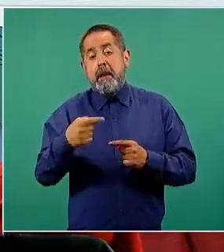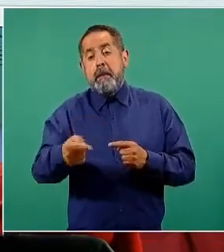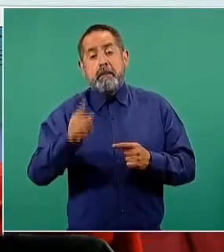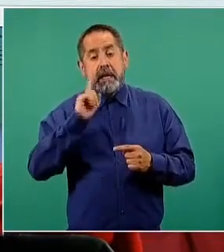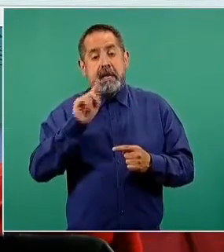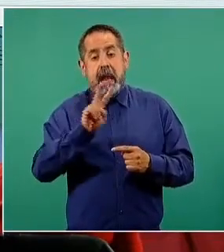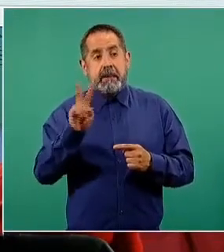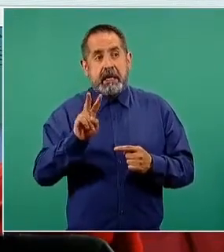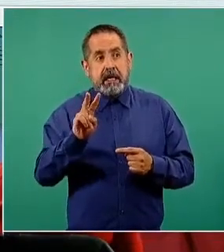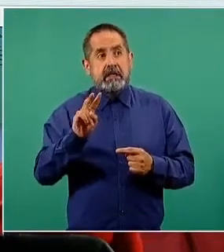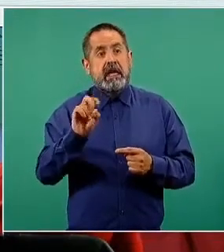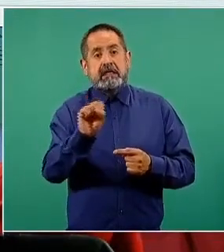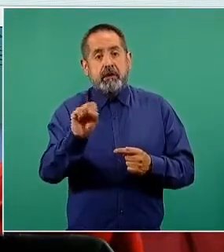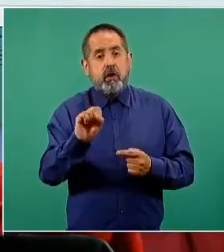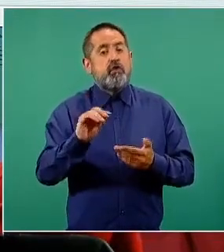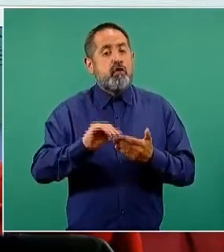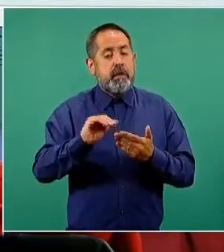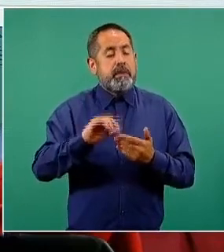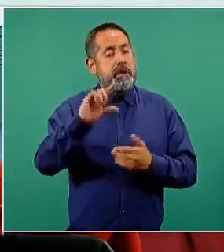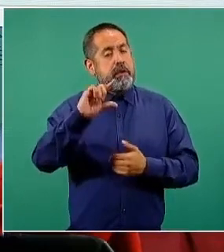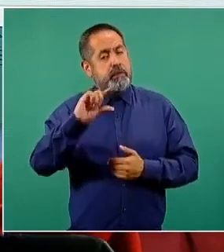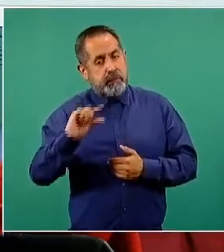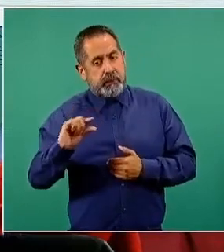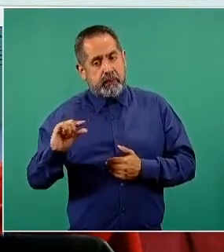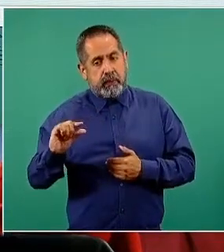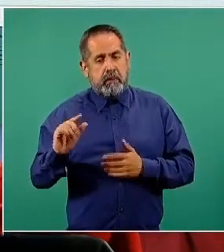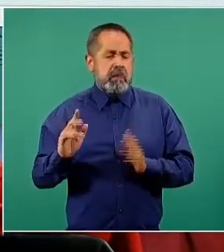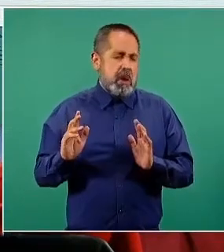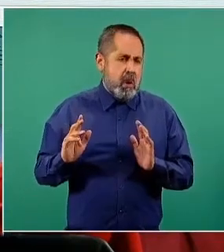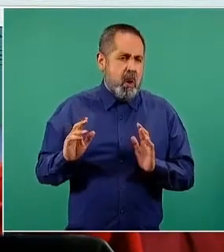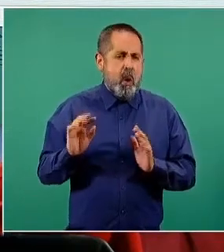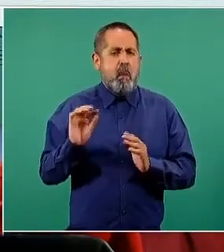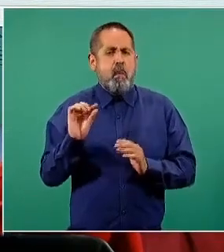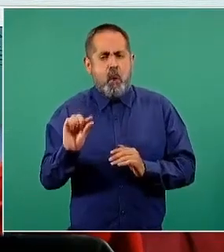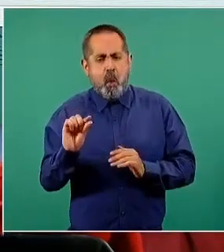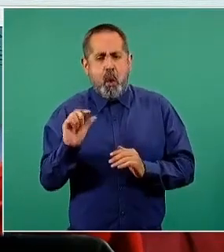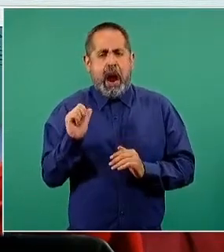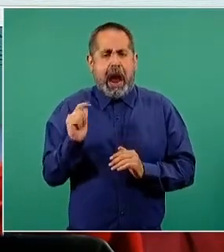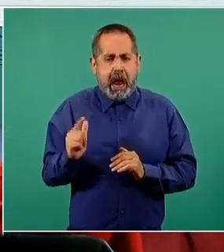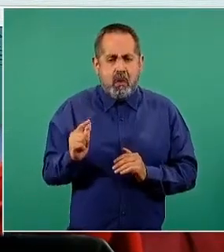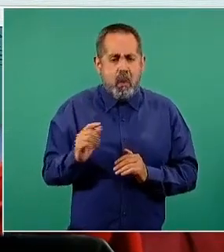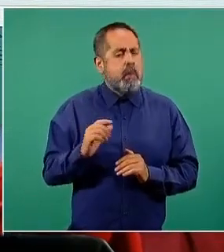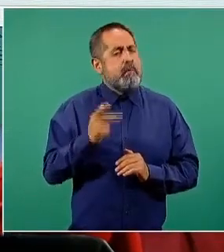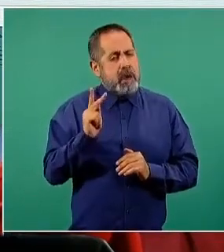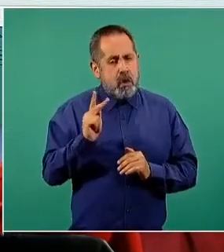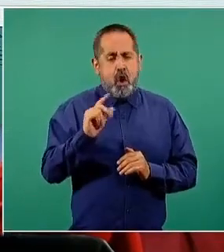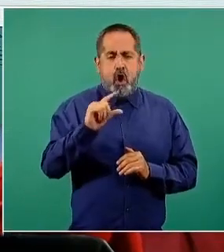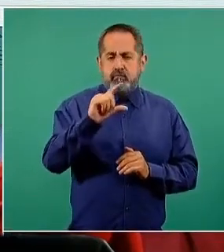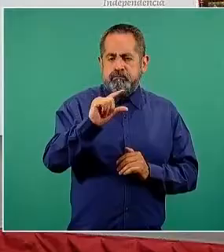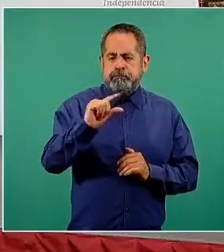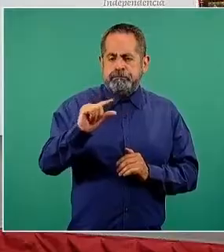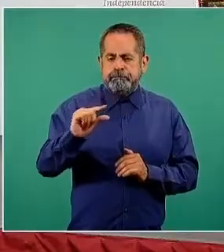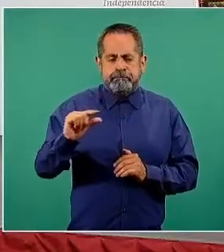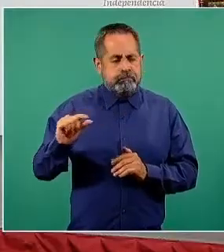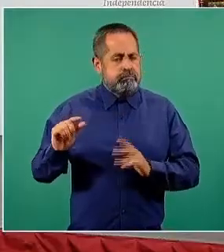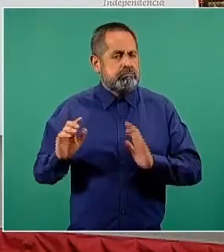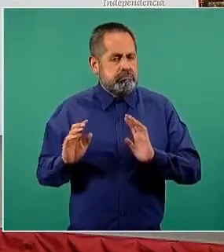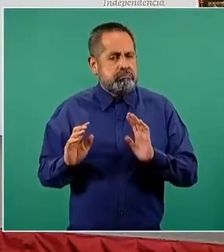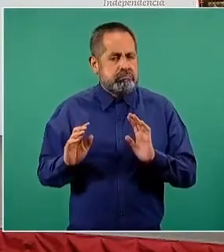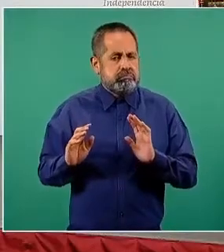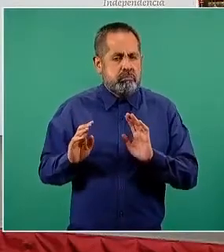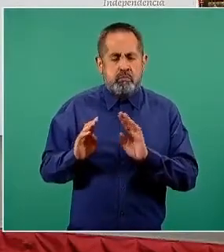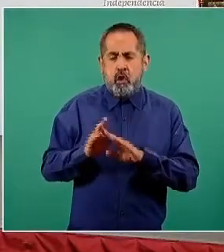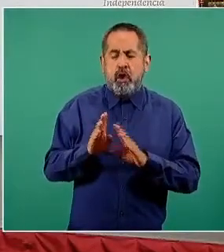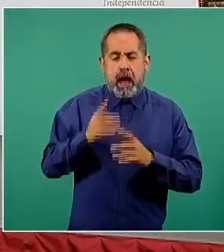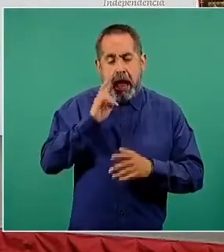poquito mañana viernes y el sábado, pero realmente serán puntos muy basales, muy mínimos los que se